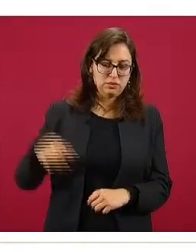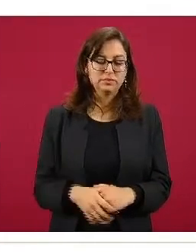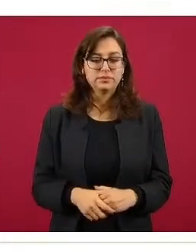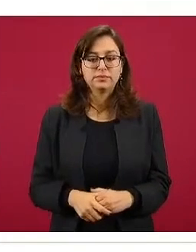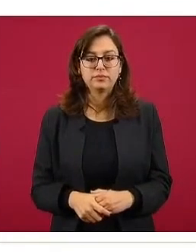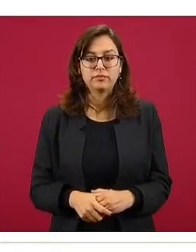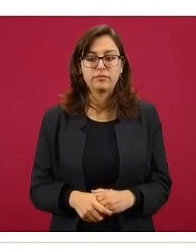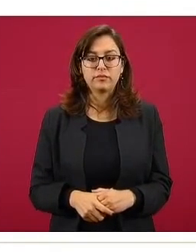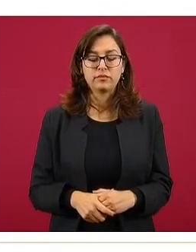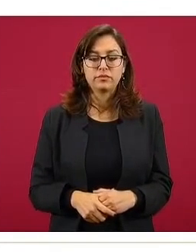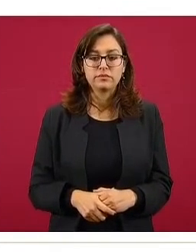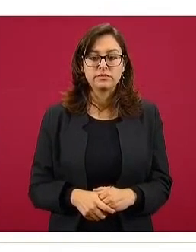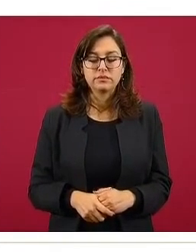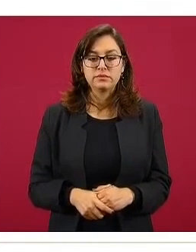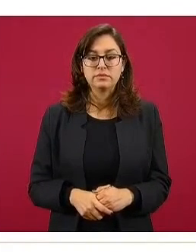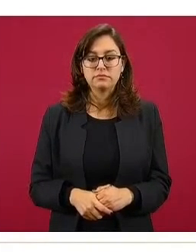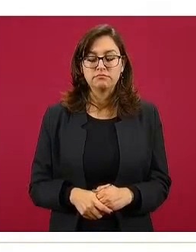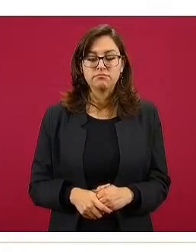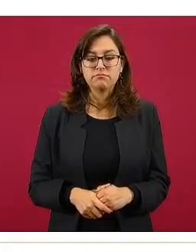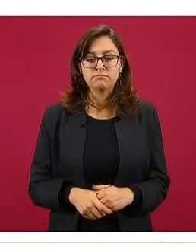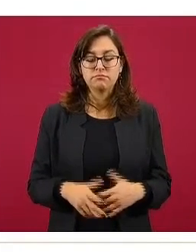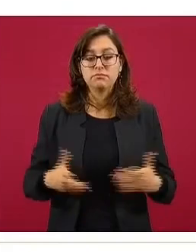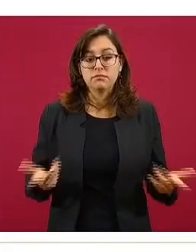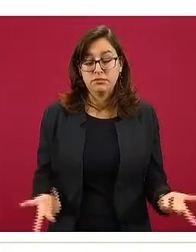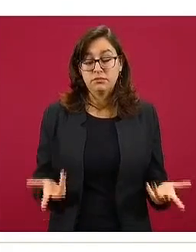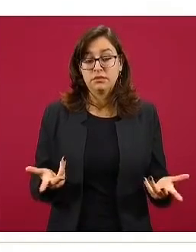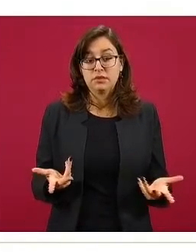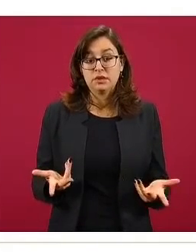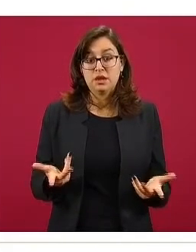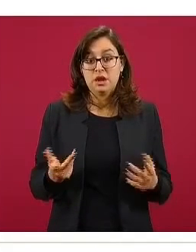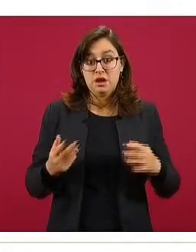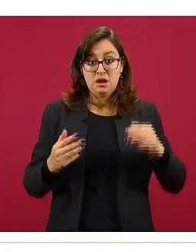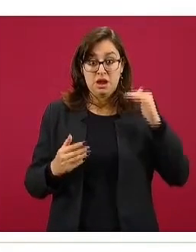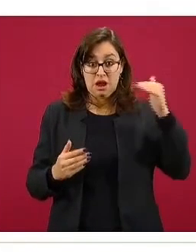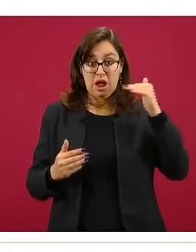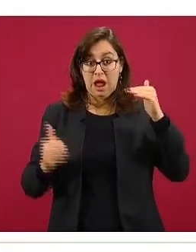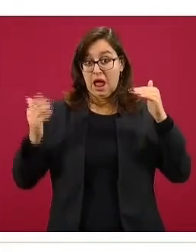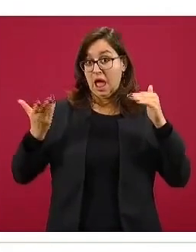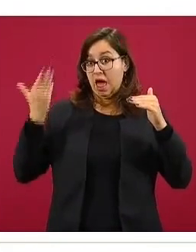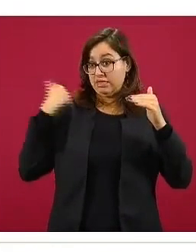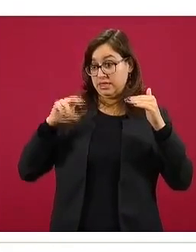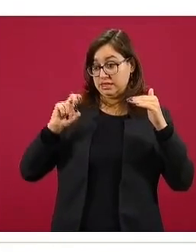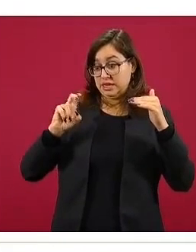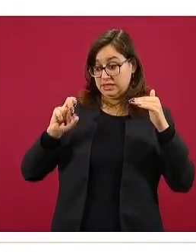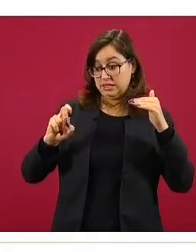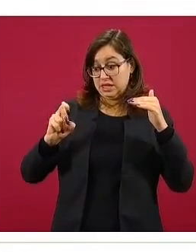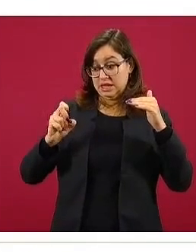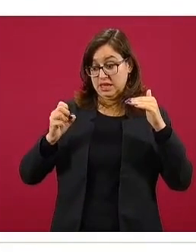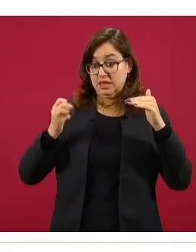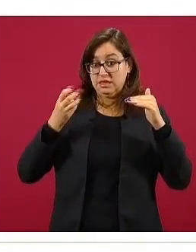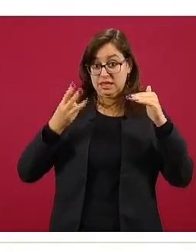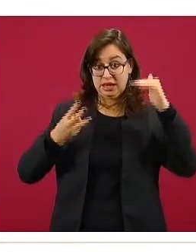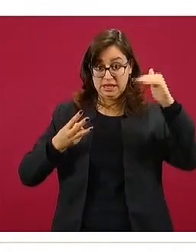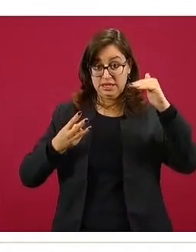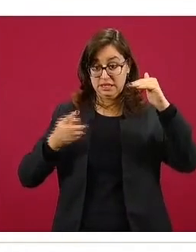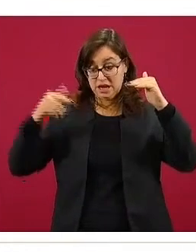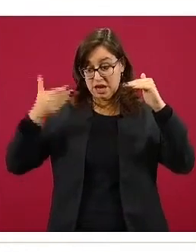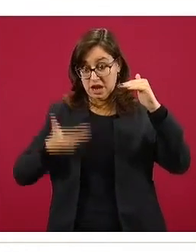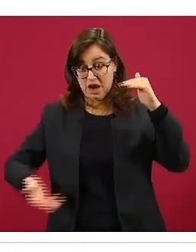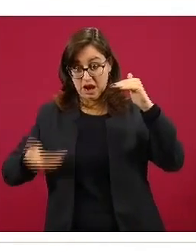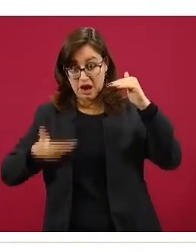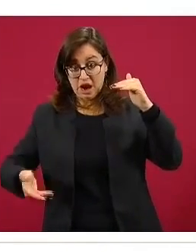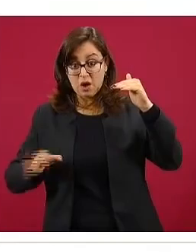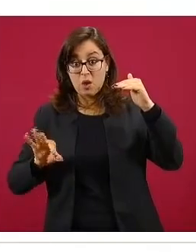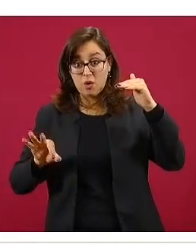Cruesamente, el punto máximo es equivalente en magnitud al punto máximo que había alcanzado en la semana 33, pero la tendencia es